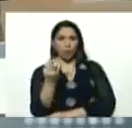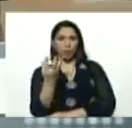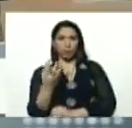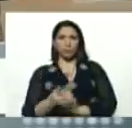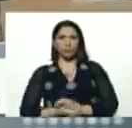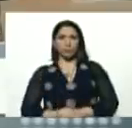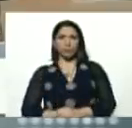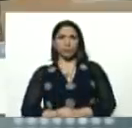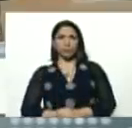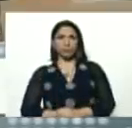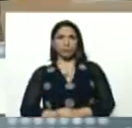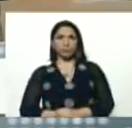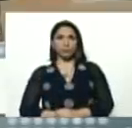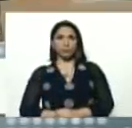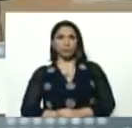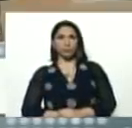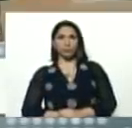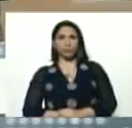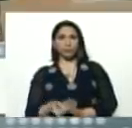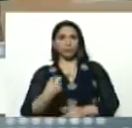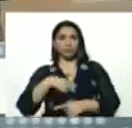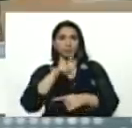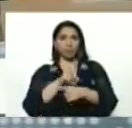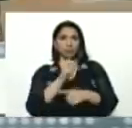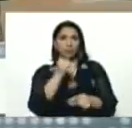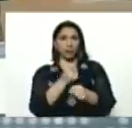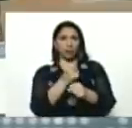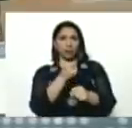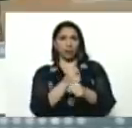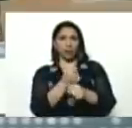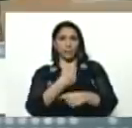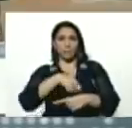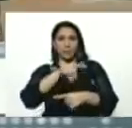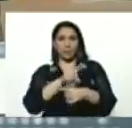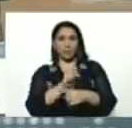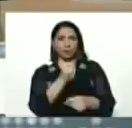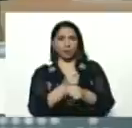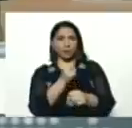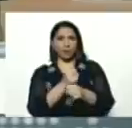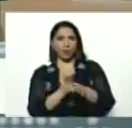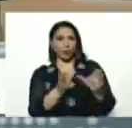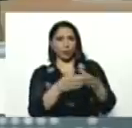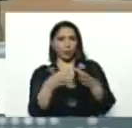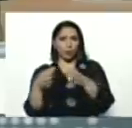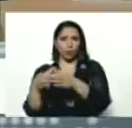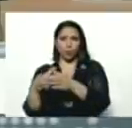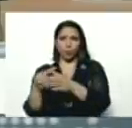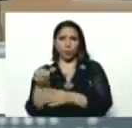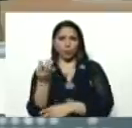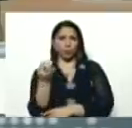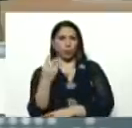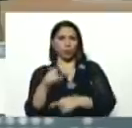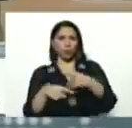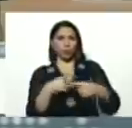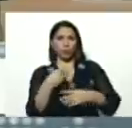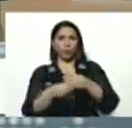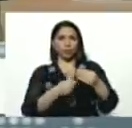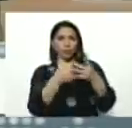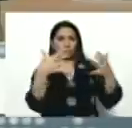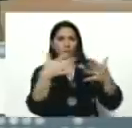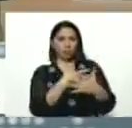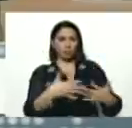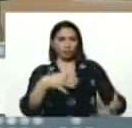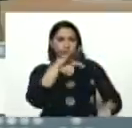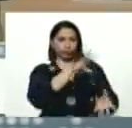eh, en una primera, un primer trabajo, primer trabajo, y un grupo de foros, y luego, generar un documento sobre los,